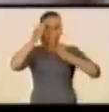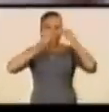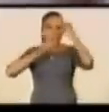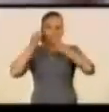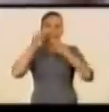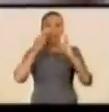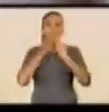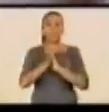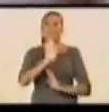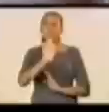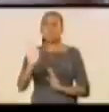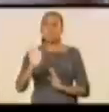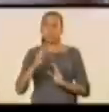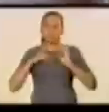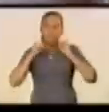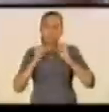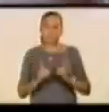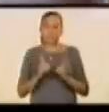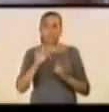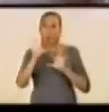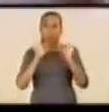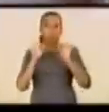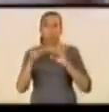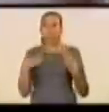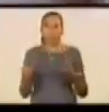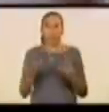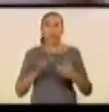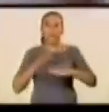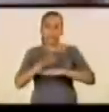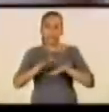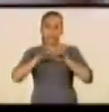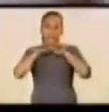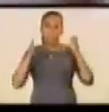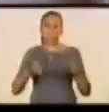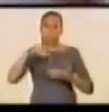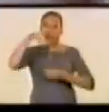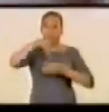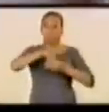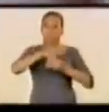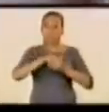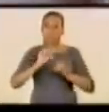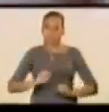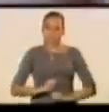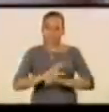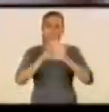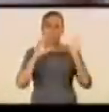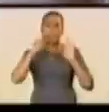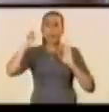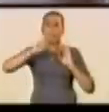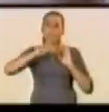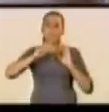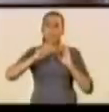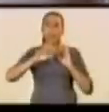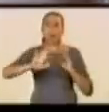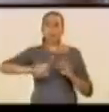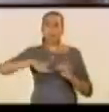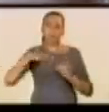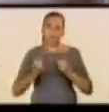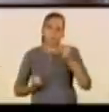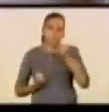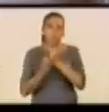sobre sus opciones y acudir a la mesa de votación con la claridad necesaria para aportar al